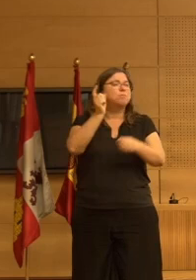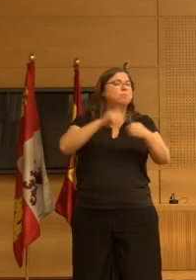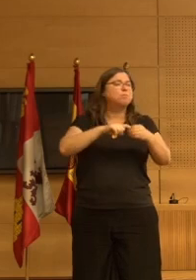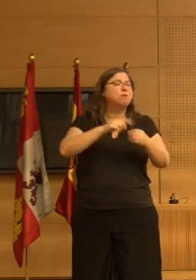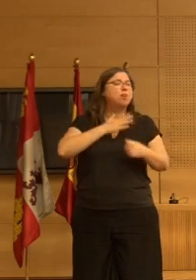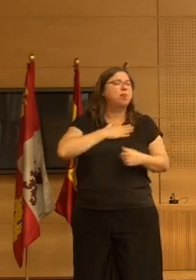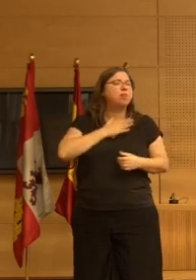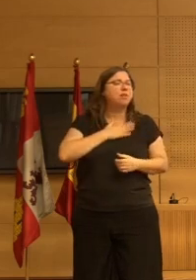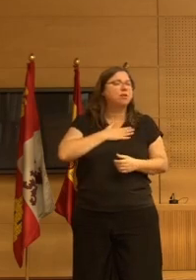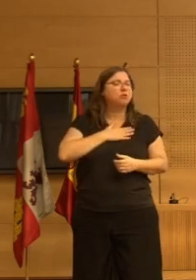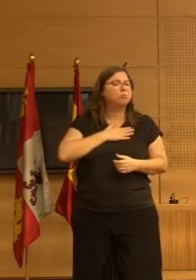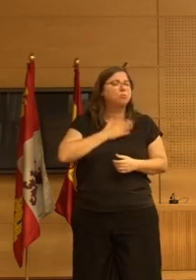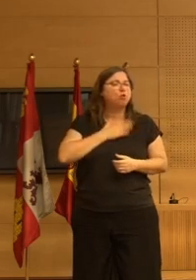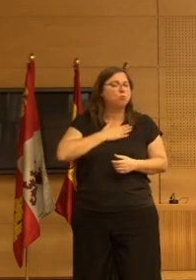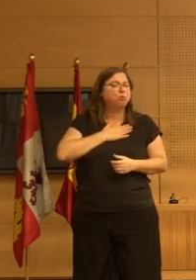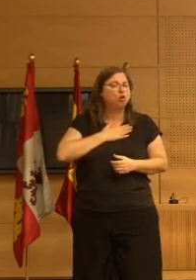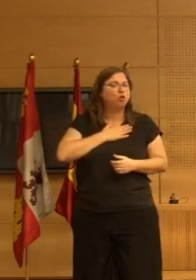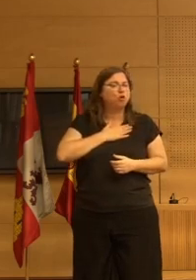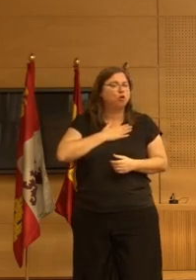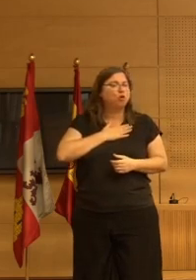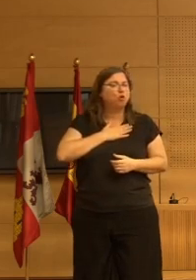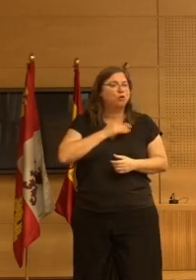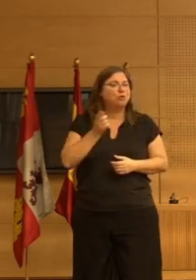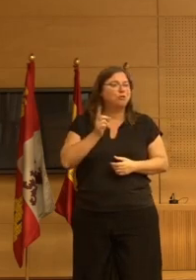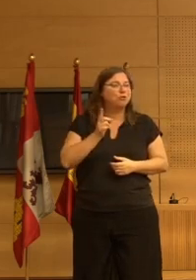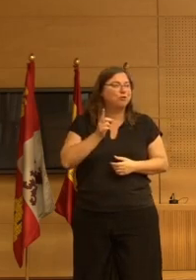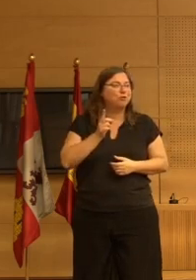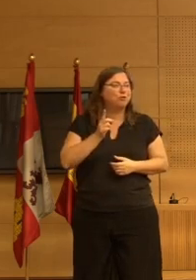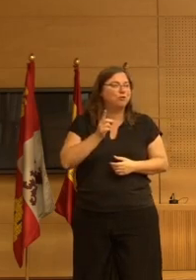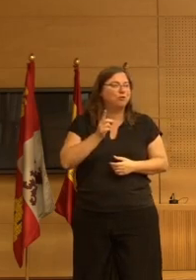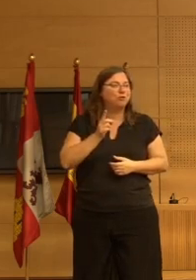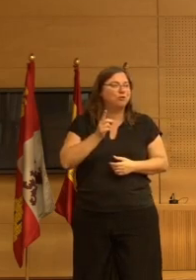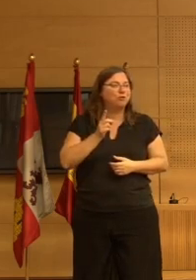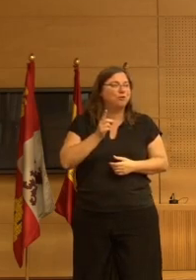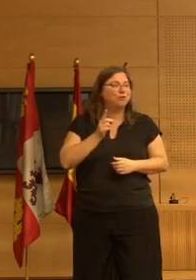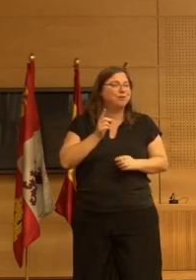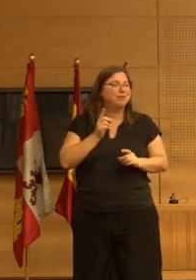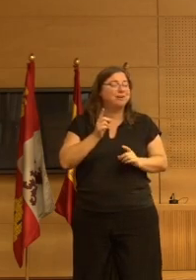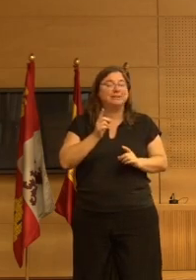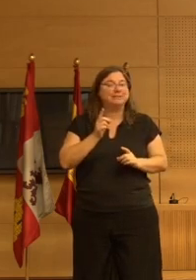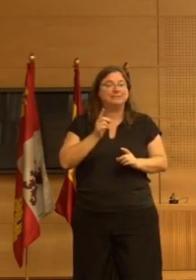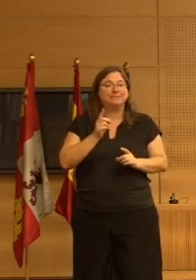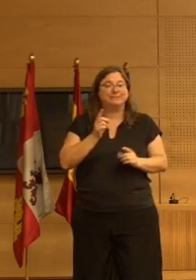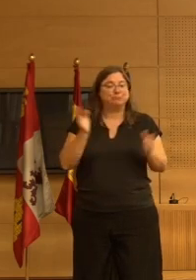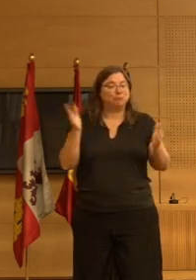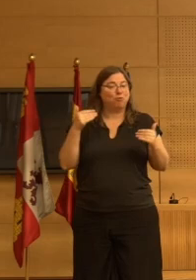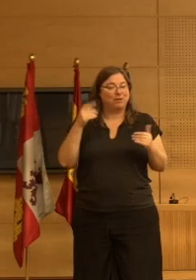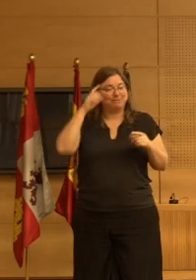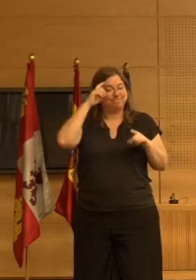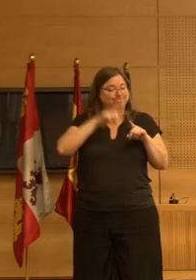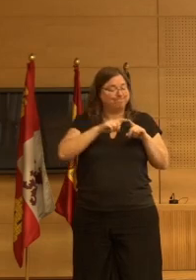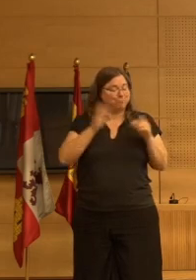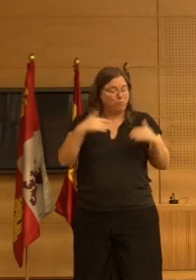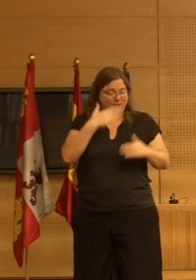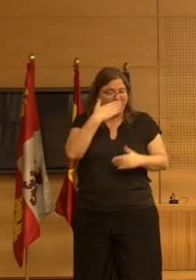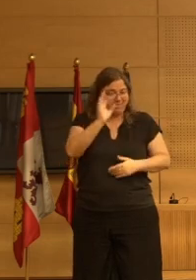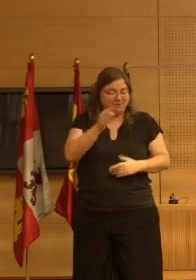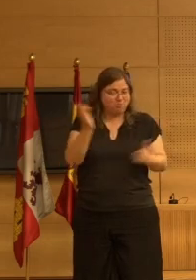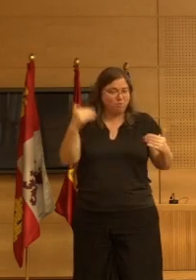a uno de los centros propios no no está no tenemos esa figura profesional hoy por hoy